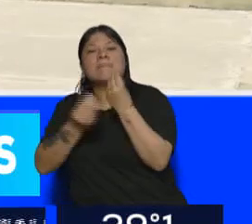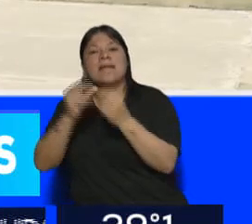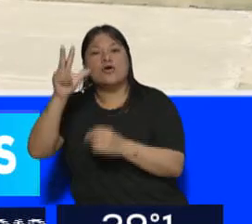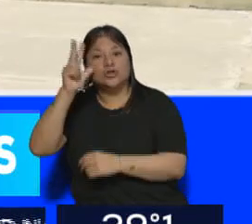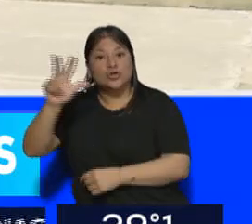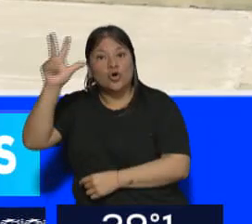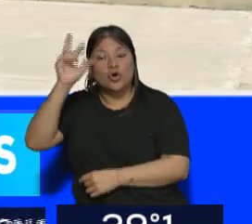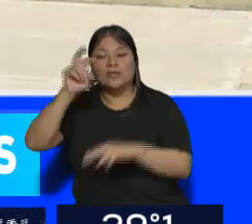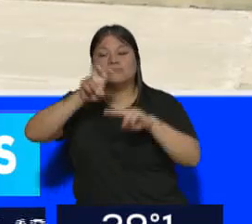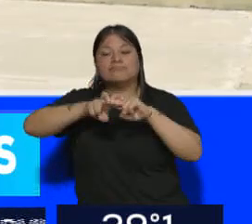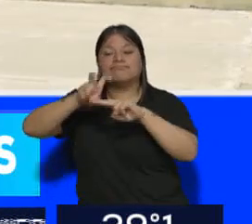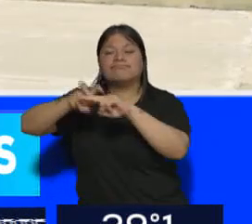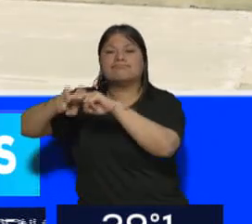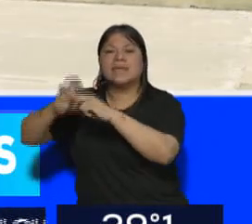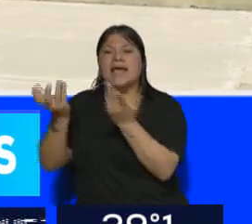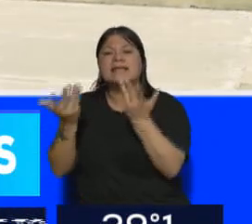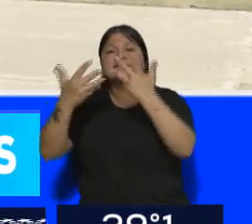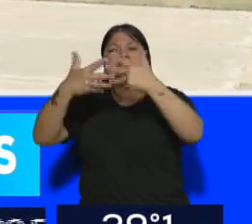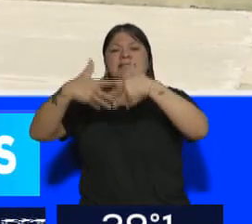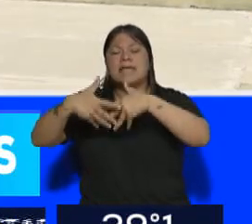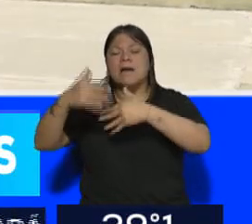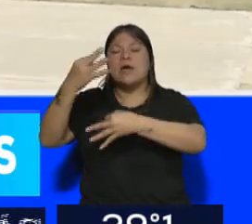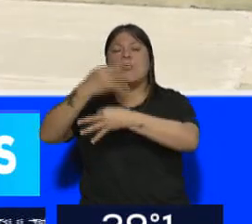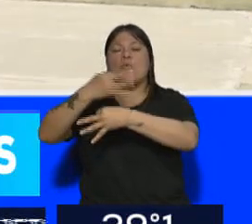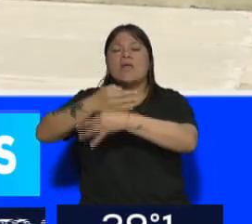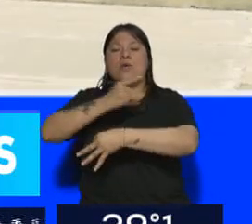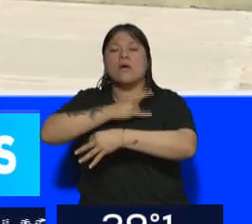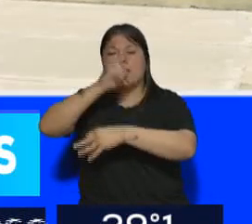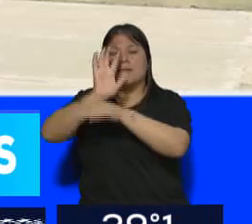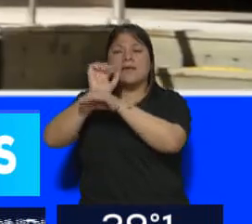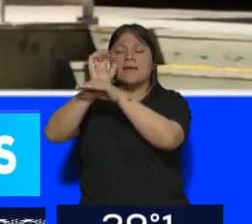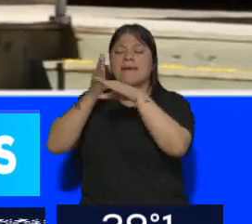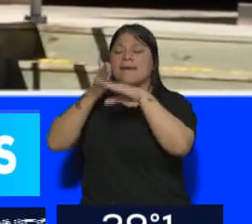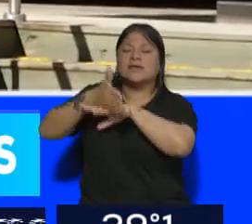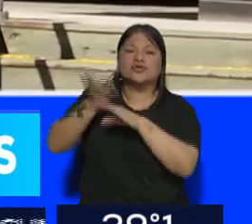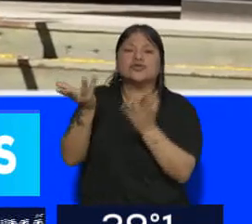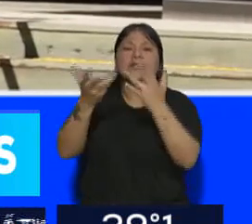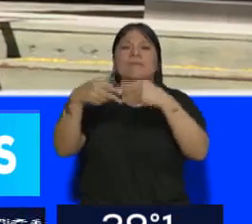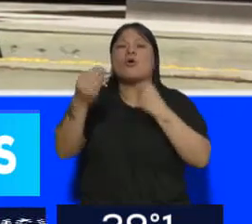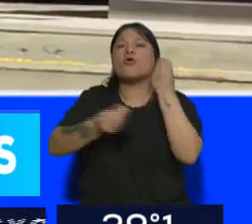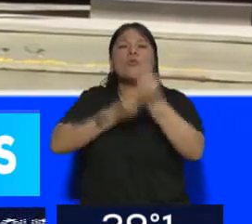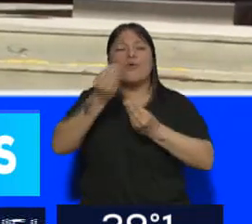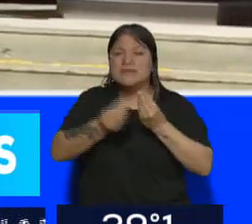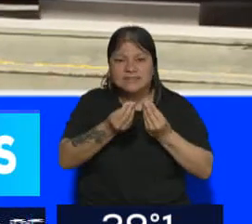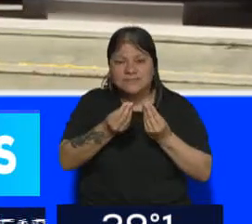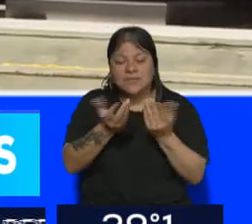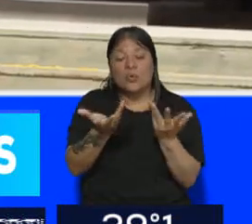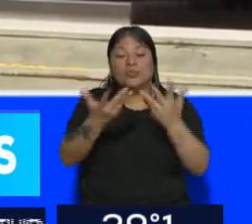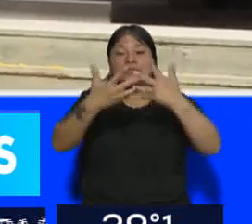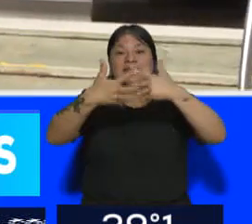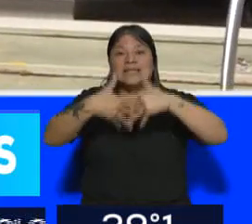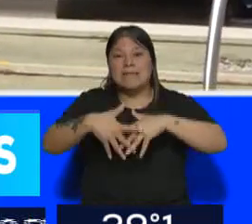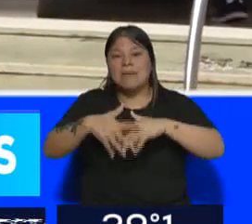bueno, ¿cómo es este sistema de ingreso a los colegios de la Universidad Nacional de Cuyo? ¿qué explicaron? es un sistema